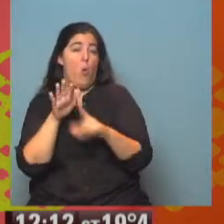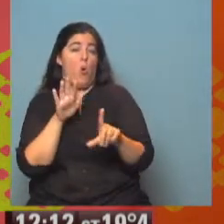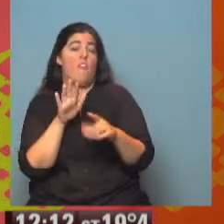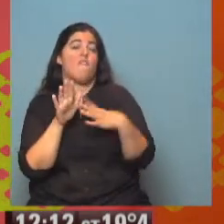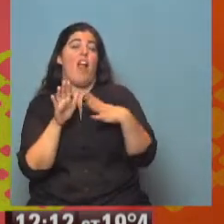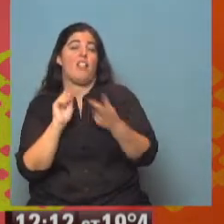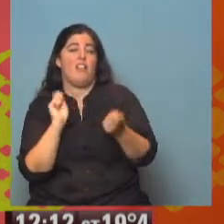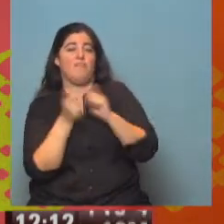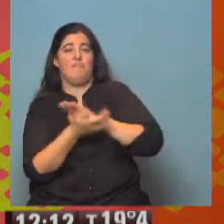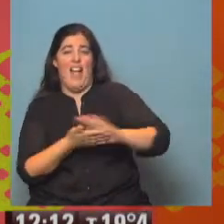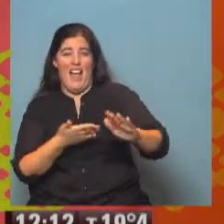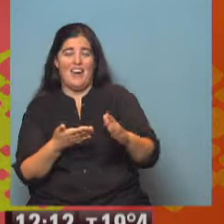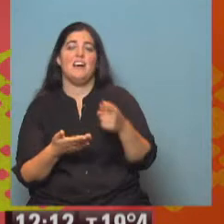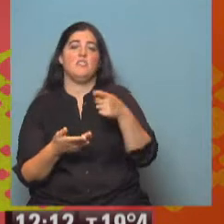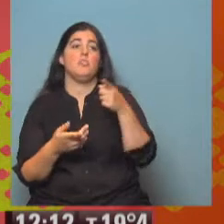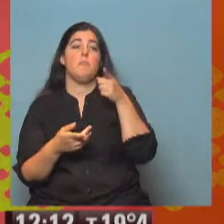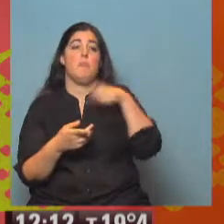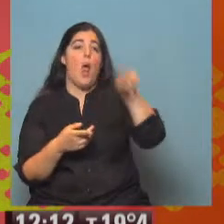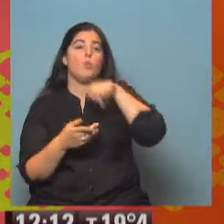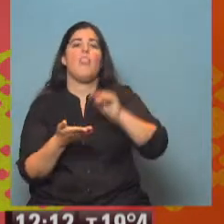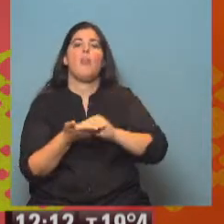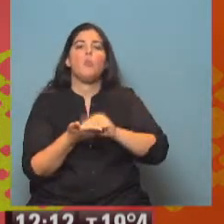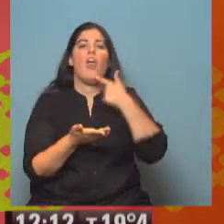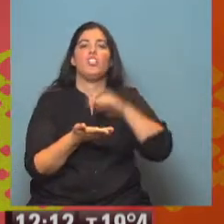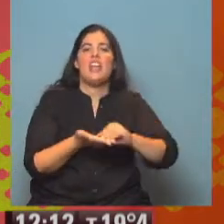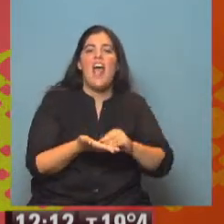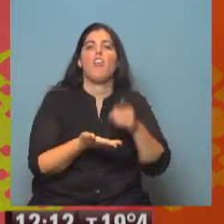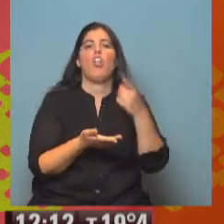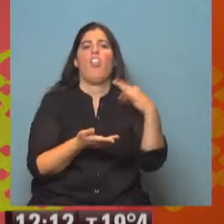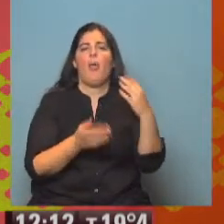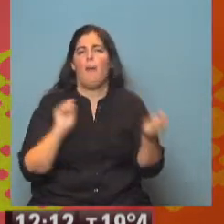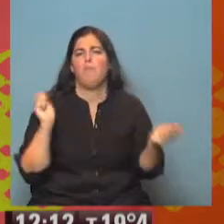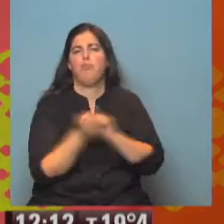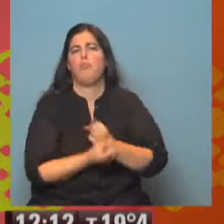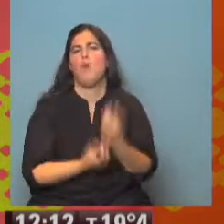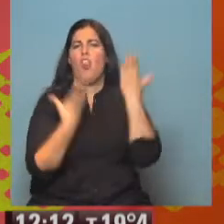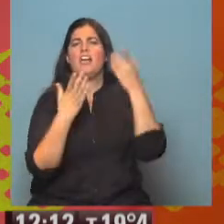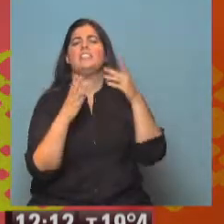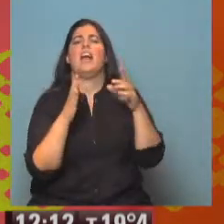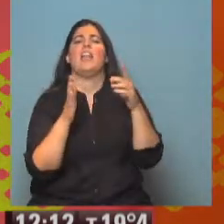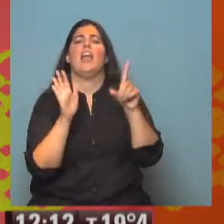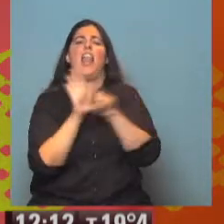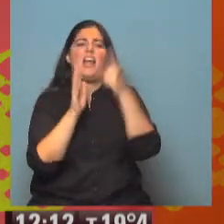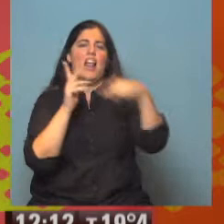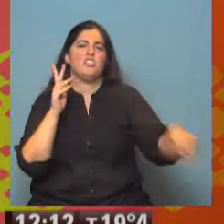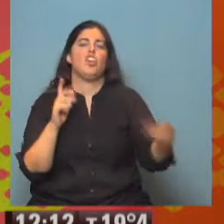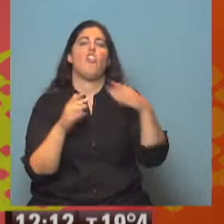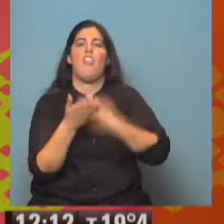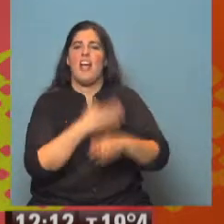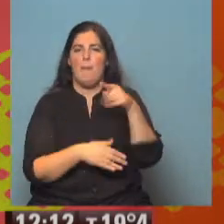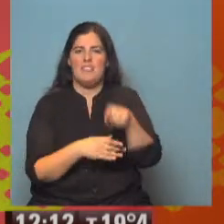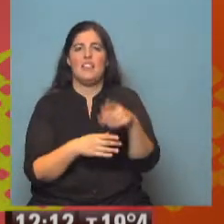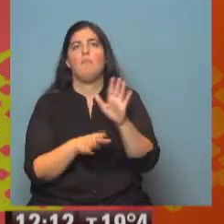ayornó. Así que esto para ustedes, señores diputados y senadores, hay que ajeornar. La legislación en materia de discapacidad está quedando